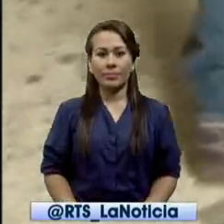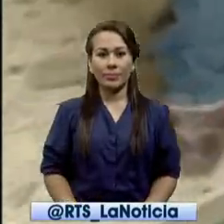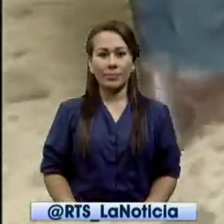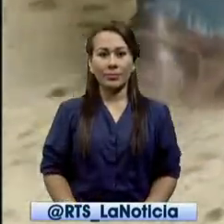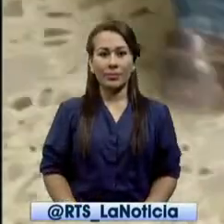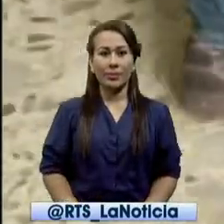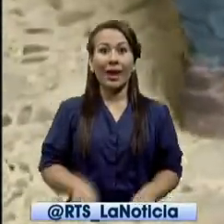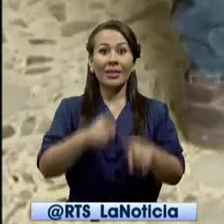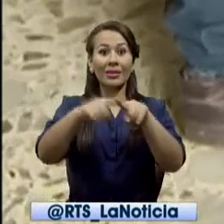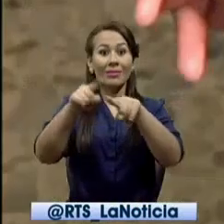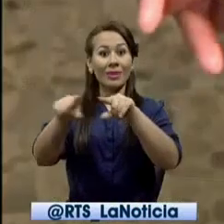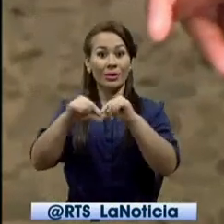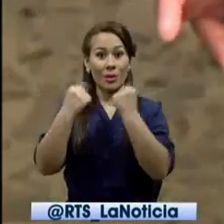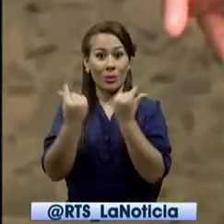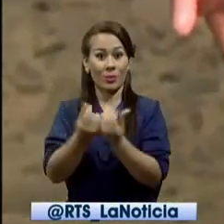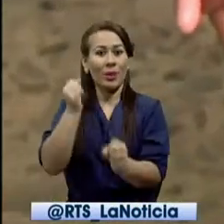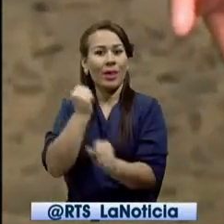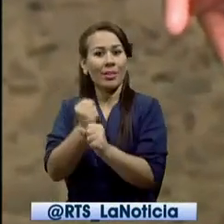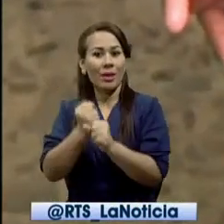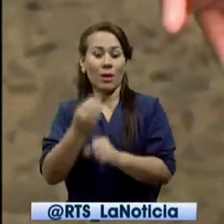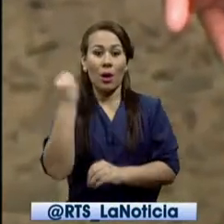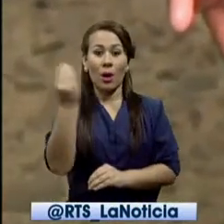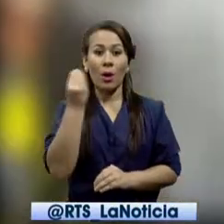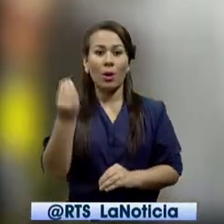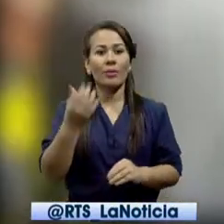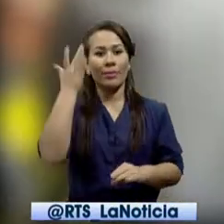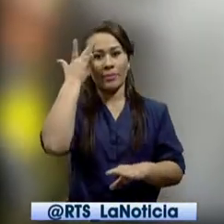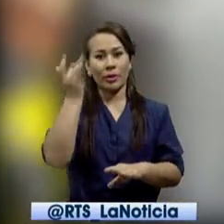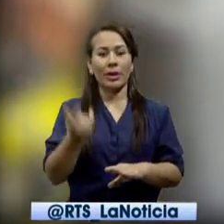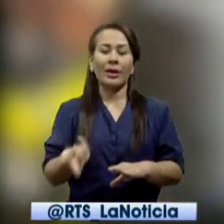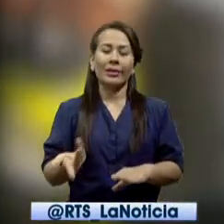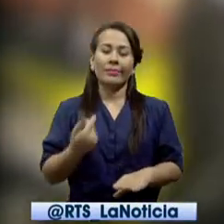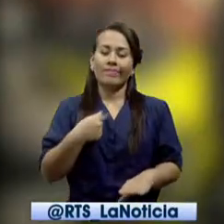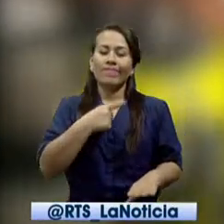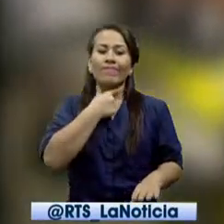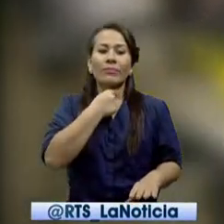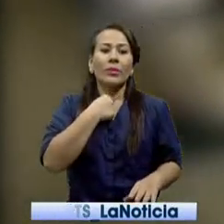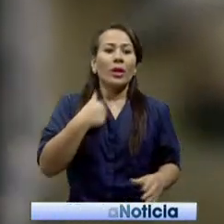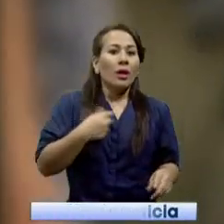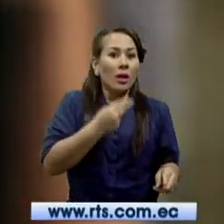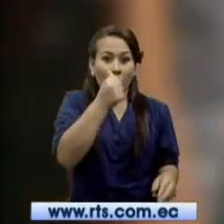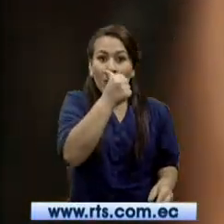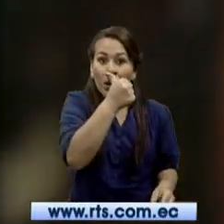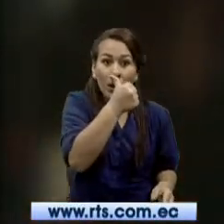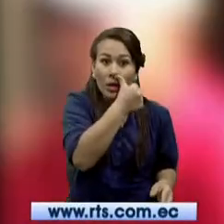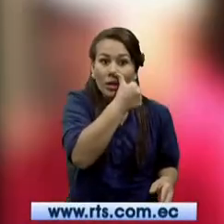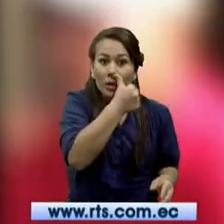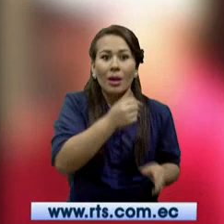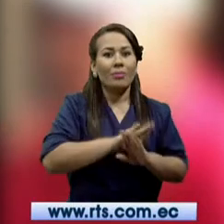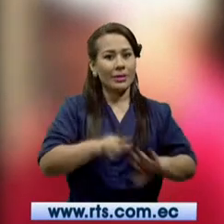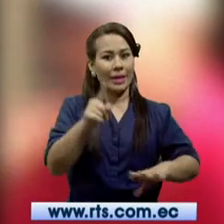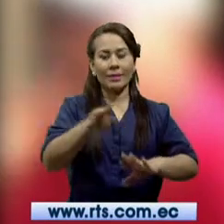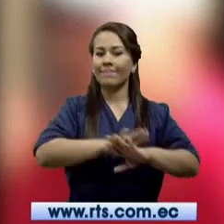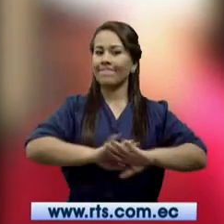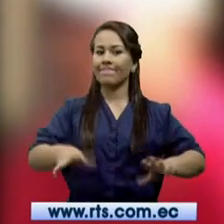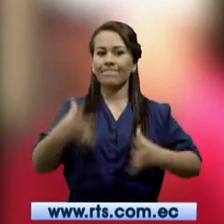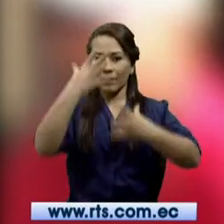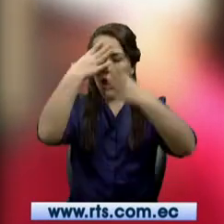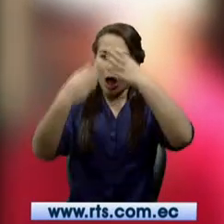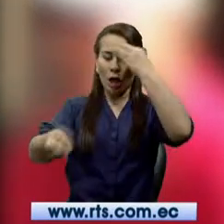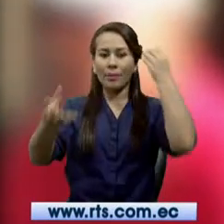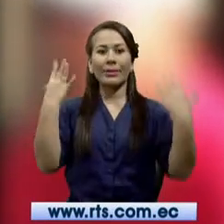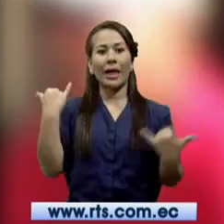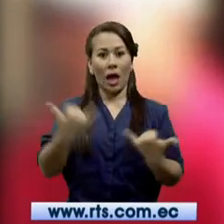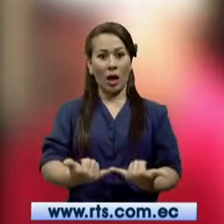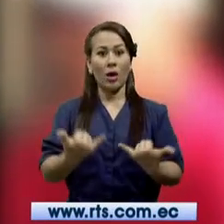Son agrupaciones que trabajan con jóvenes que cayeron en las garras de la adicción. Pero ellos lograron recuperarse y su misión